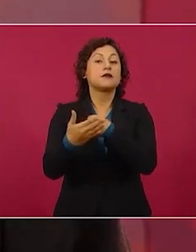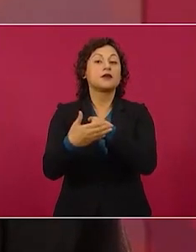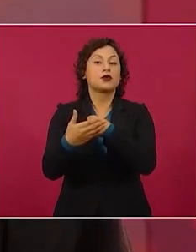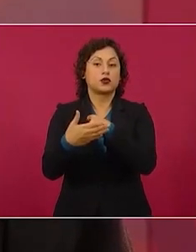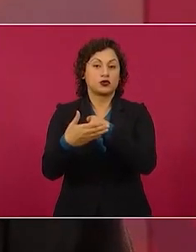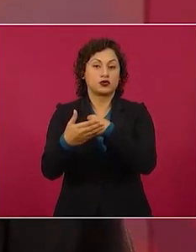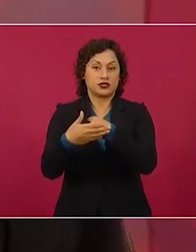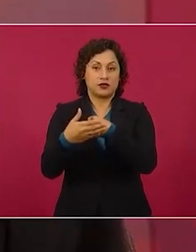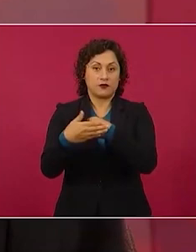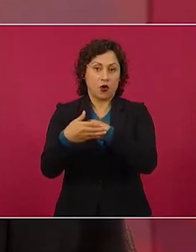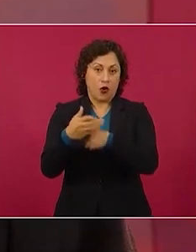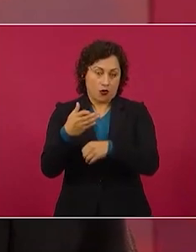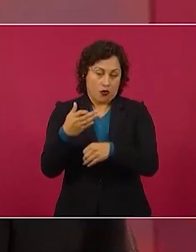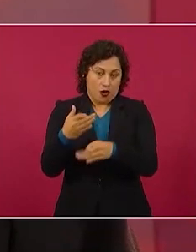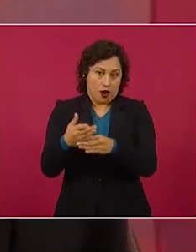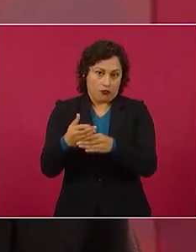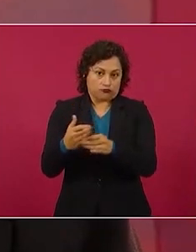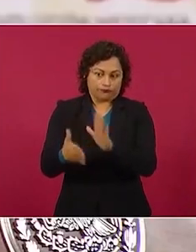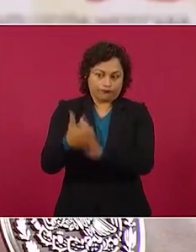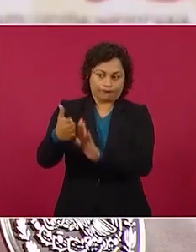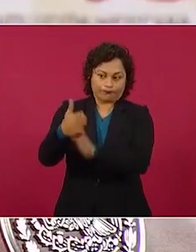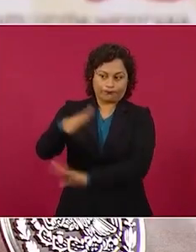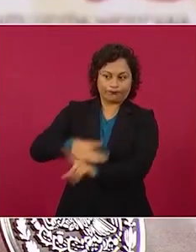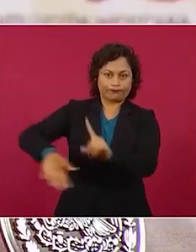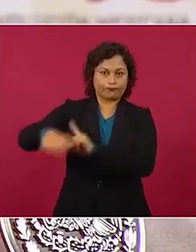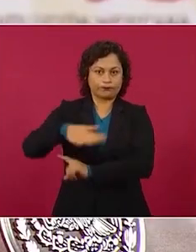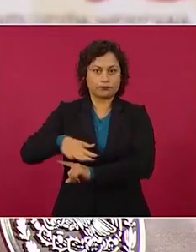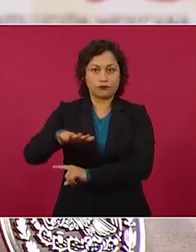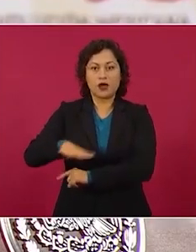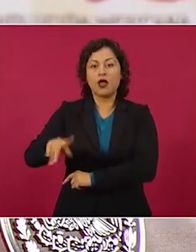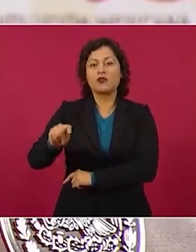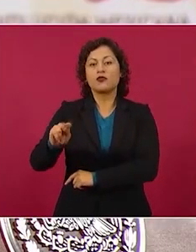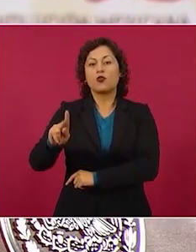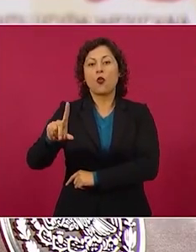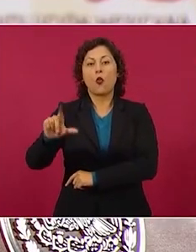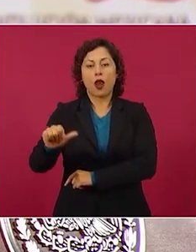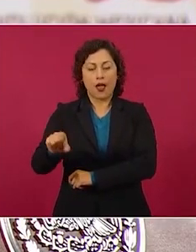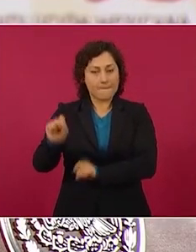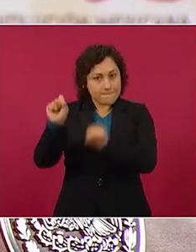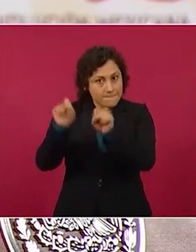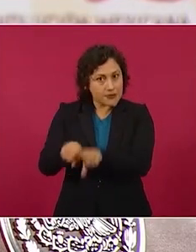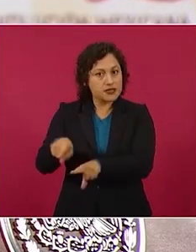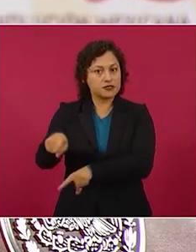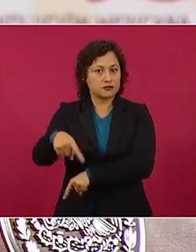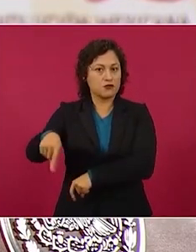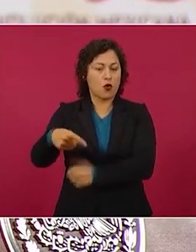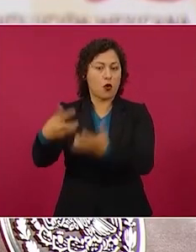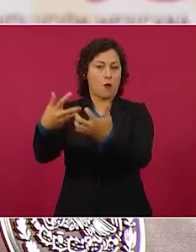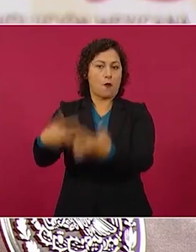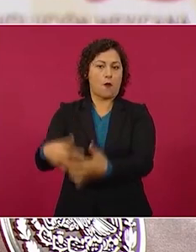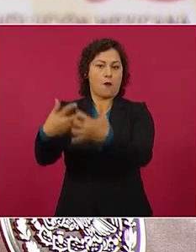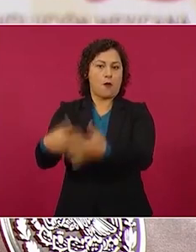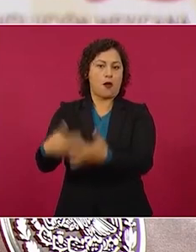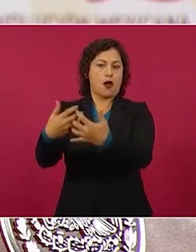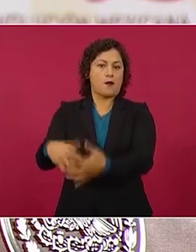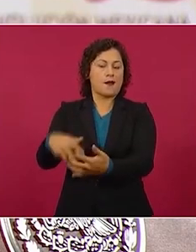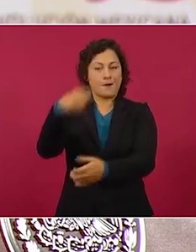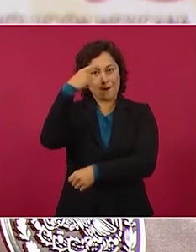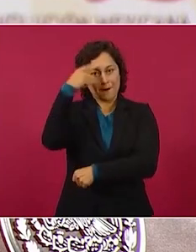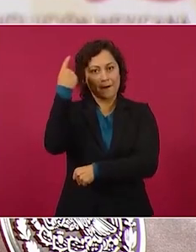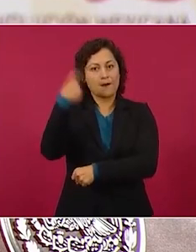proceso en Tula, una coquizadora también para producir